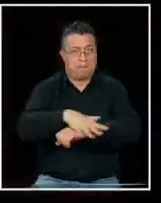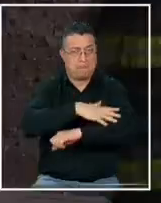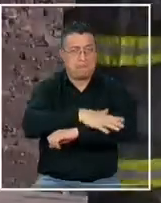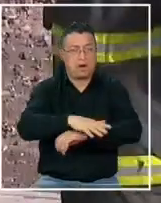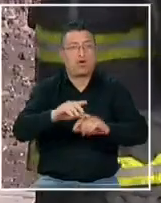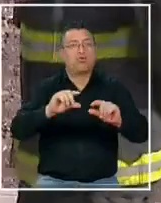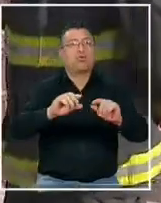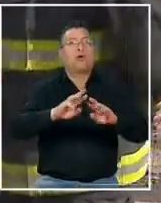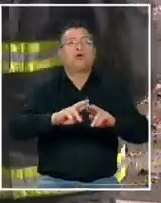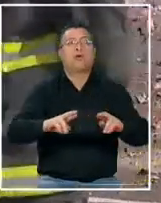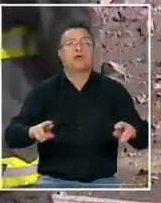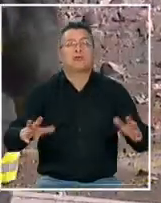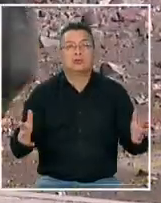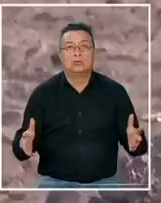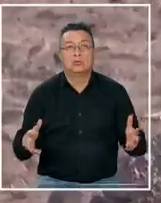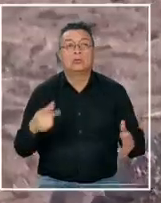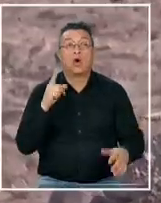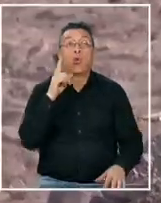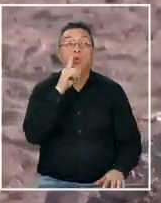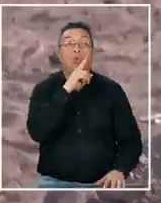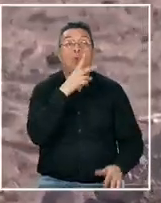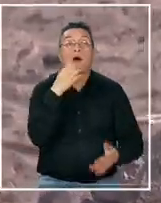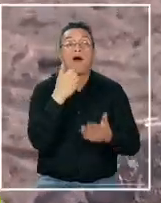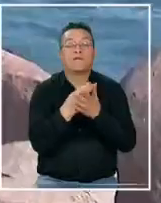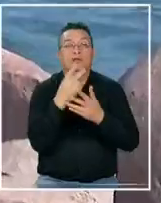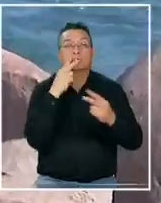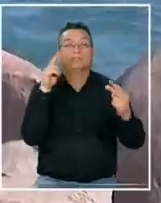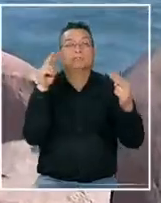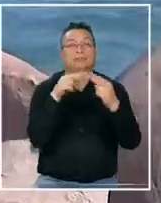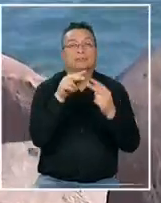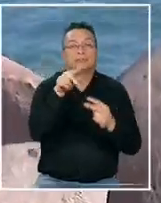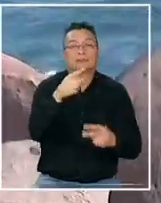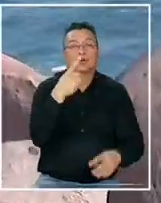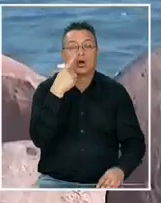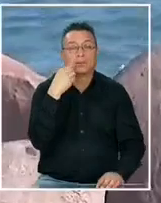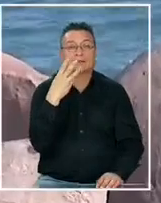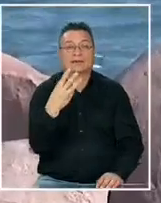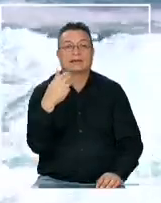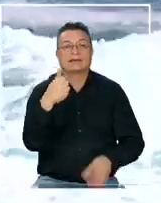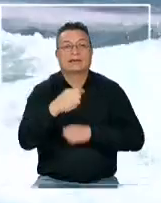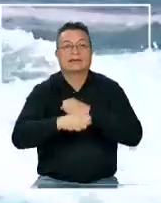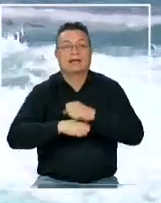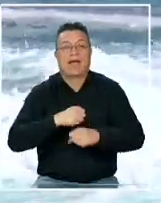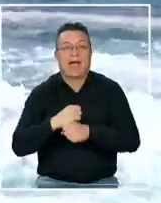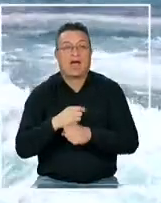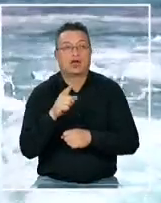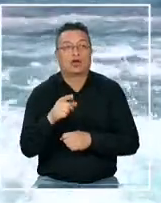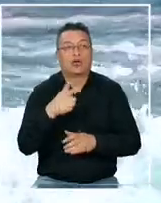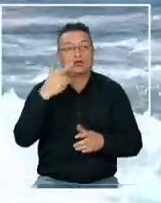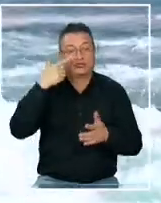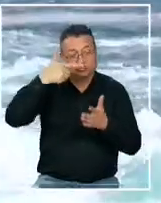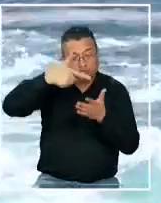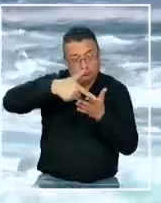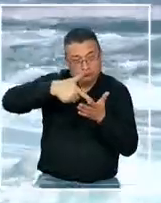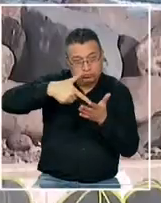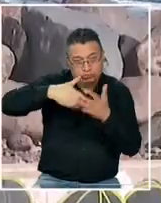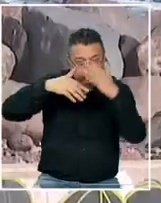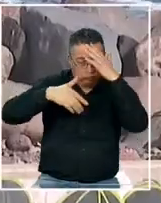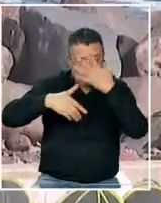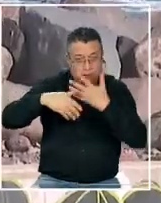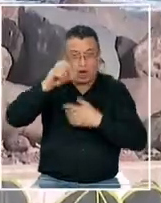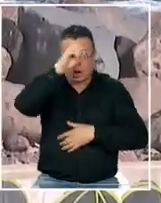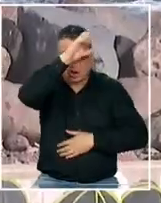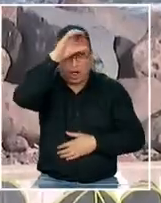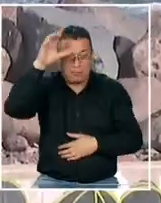vacío esa fue la última vez que se le vio a Gilberto Narváez de 36 años soldador colombiano que habría sido